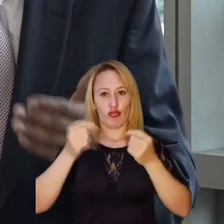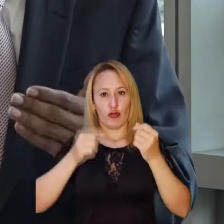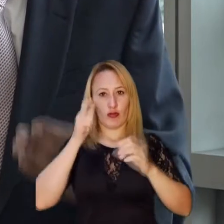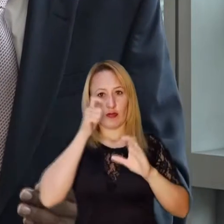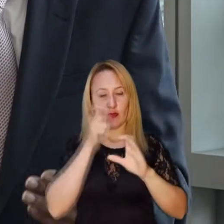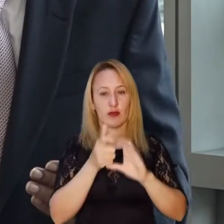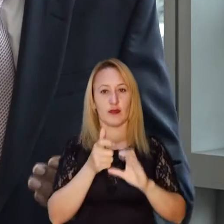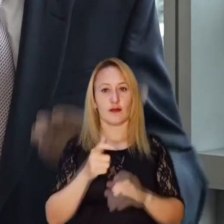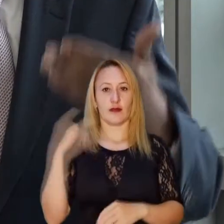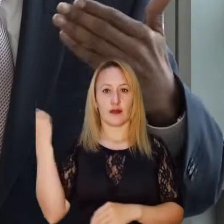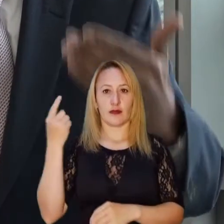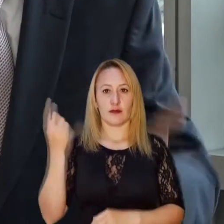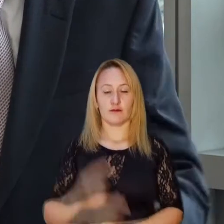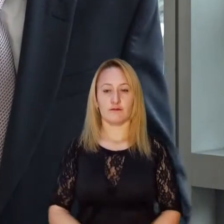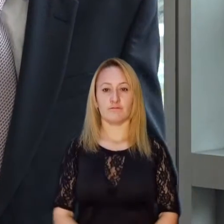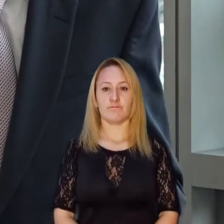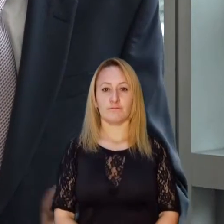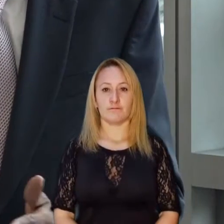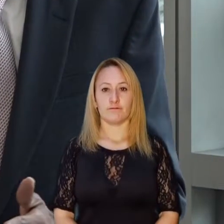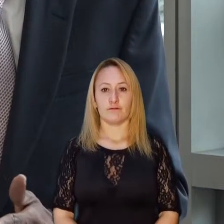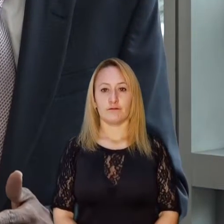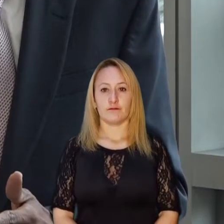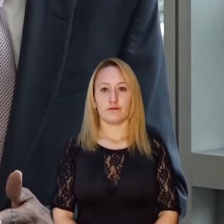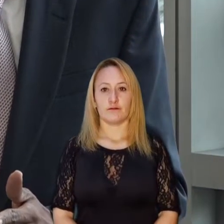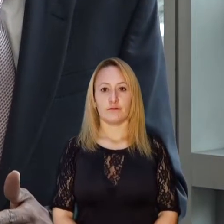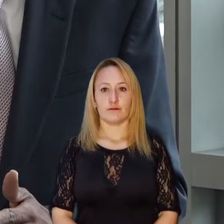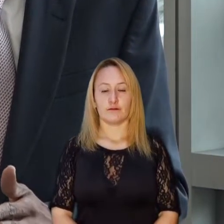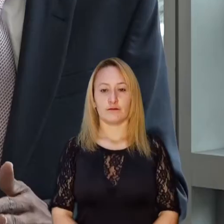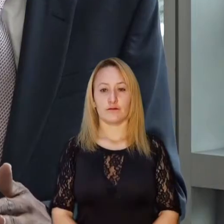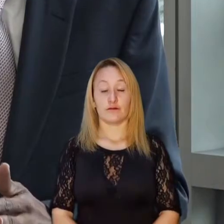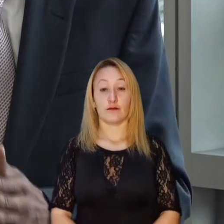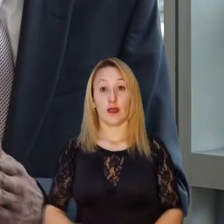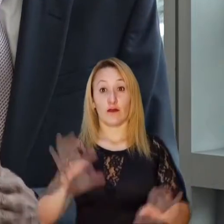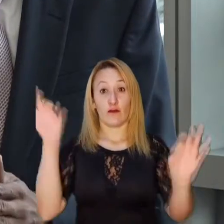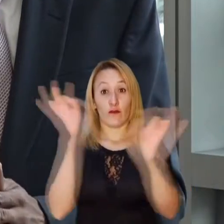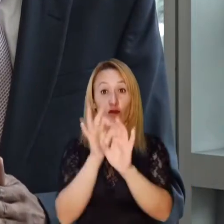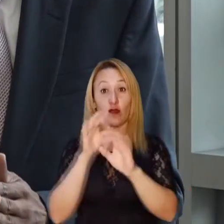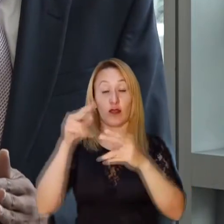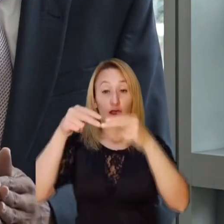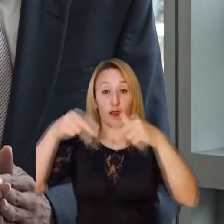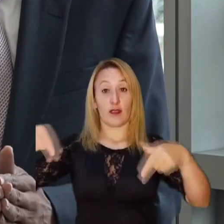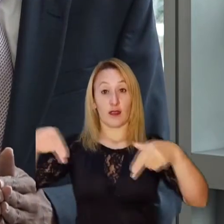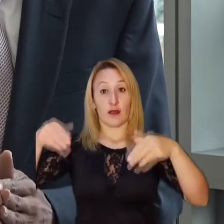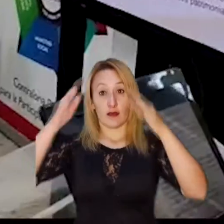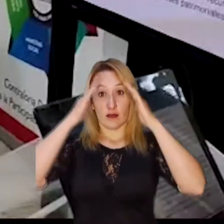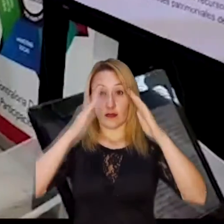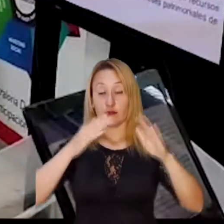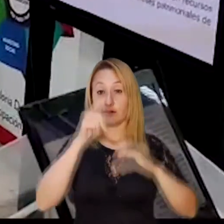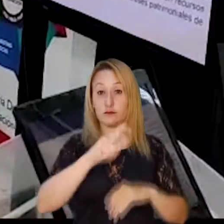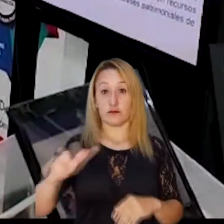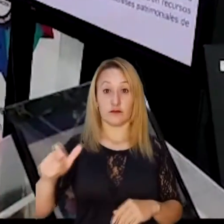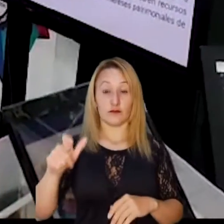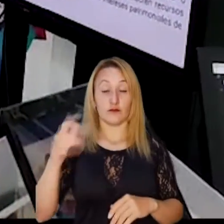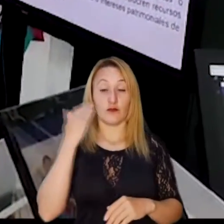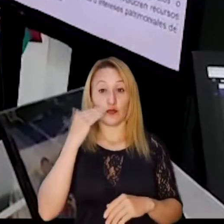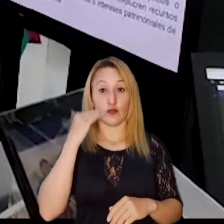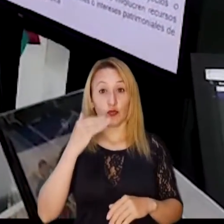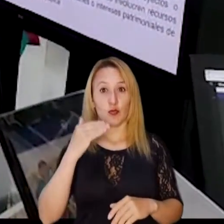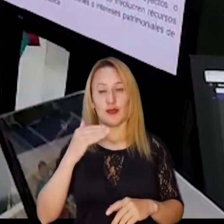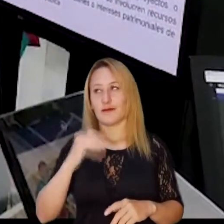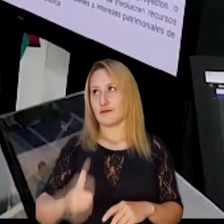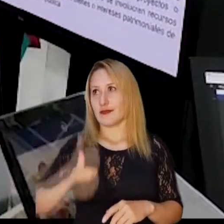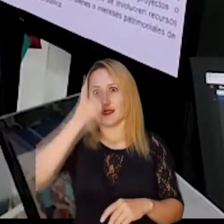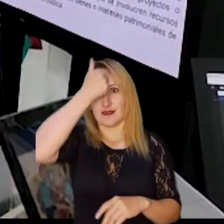para activar las competencias propias de la Contraloría General de la República. En el Departamento del